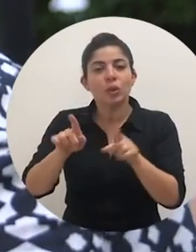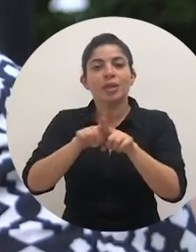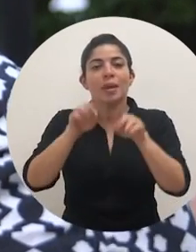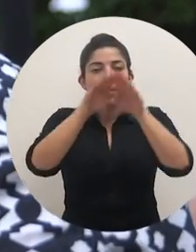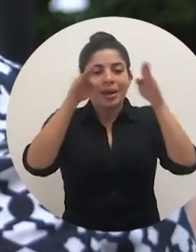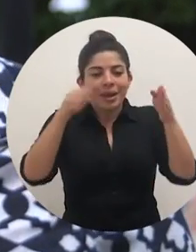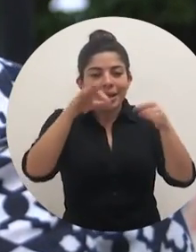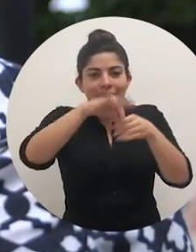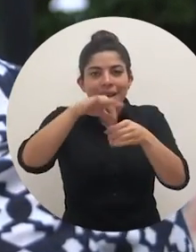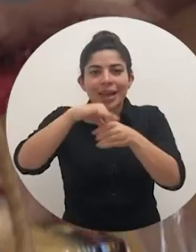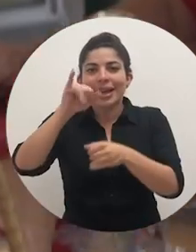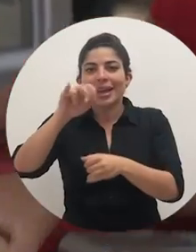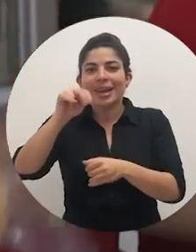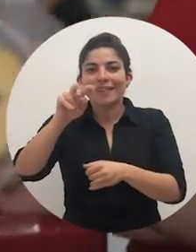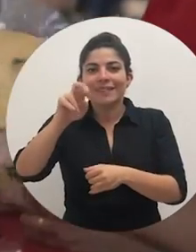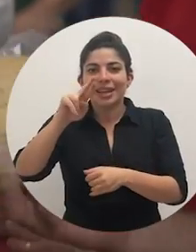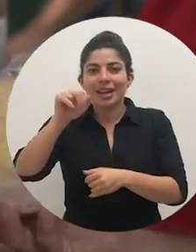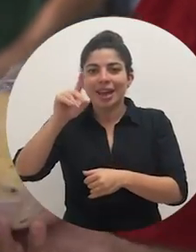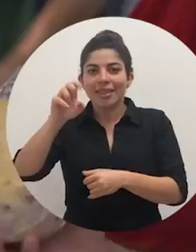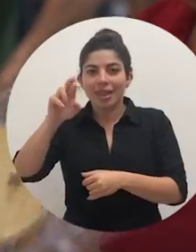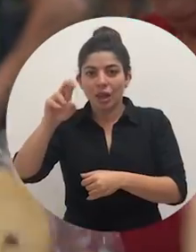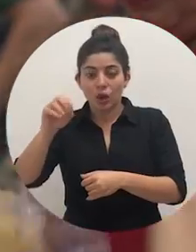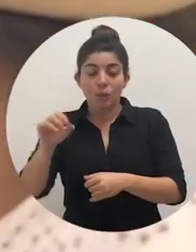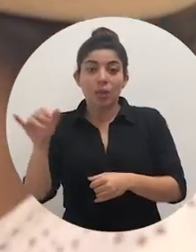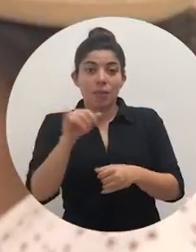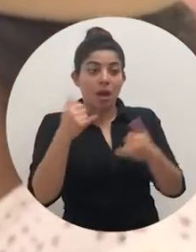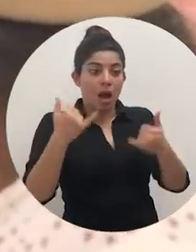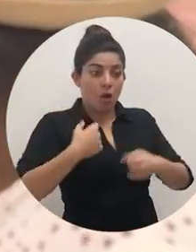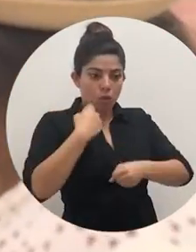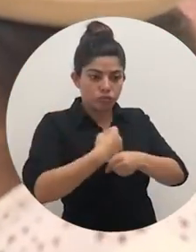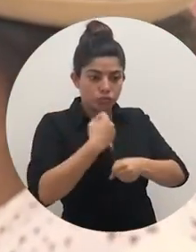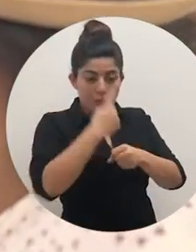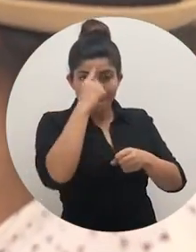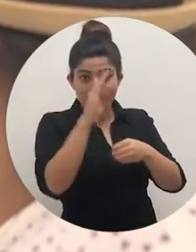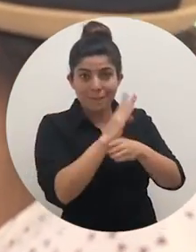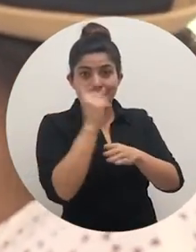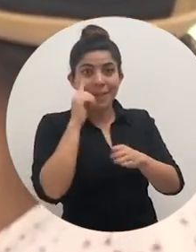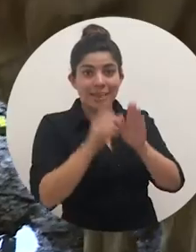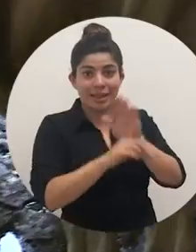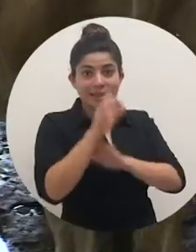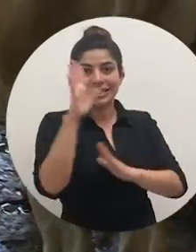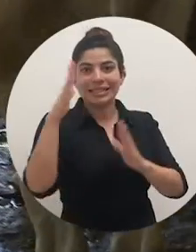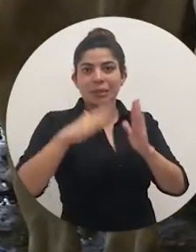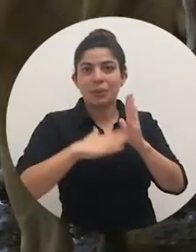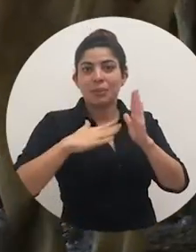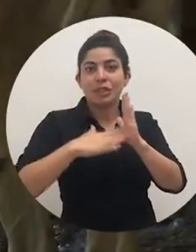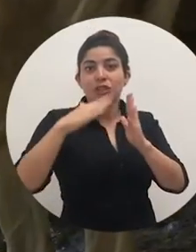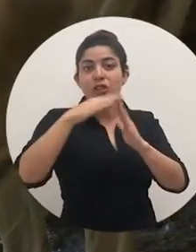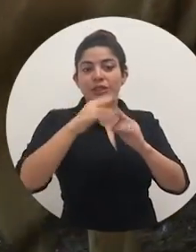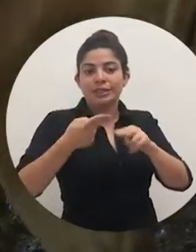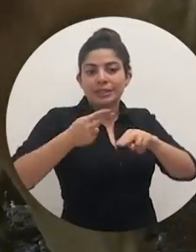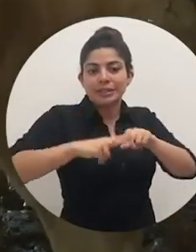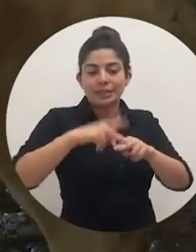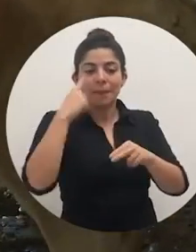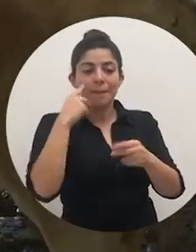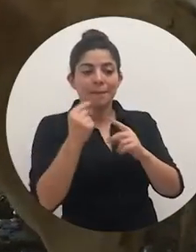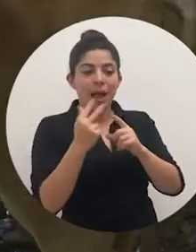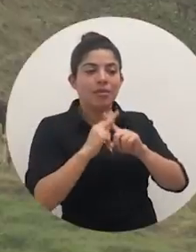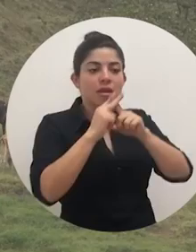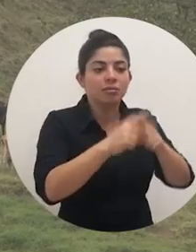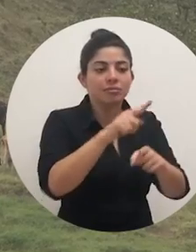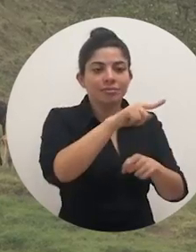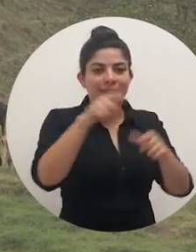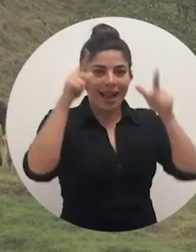con los invernaderos. Trabajamos para fortalecer el sector. Banca para el Desarrollo tiene 5 mil millones adicionales en créditos para